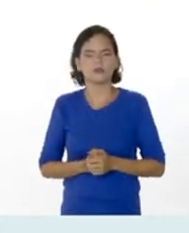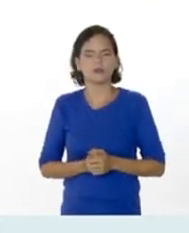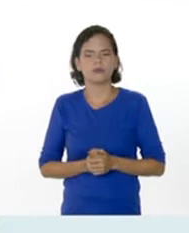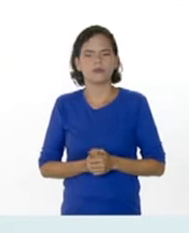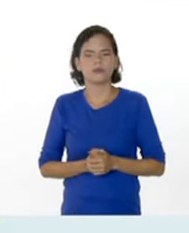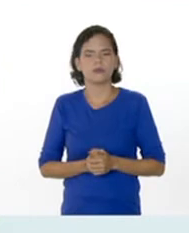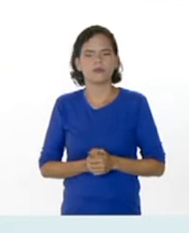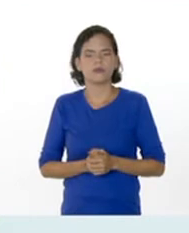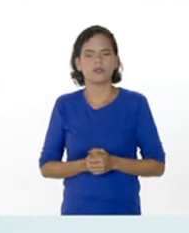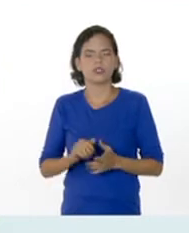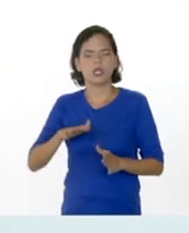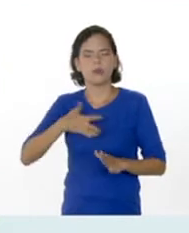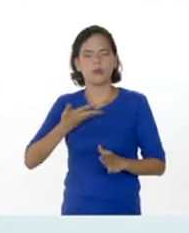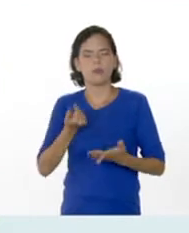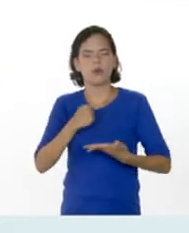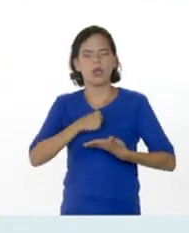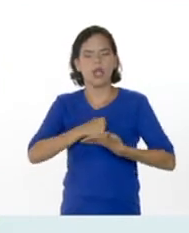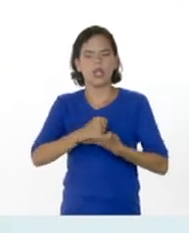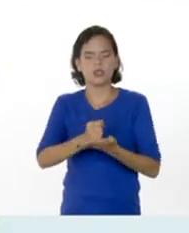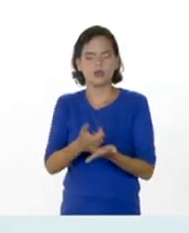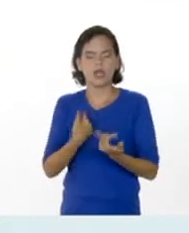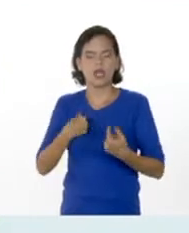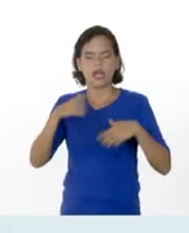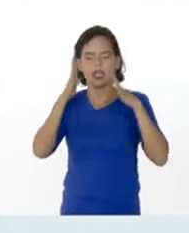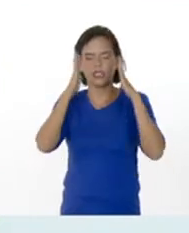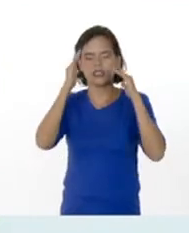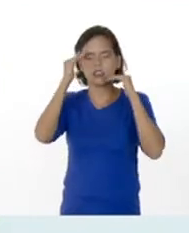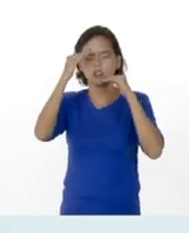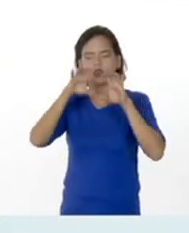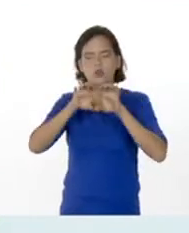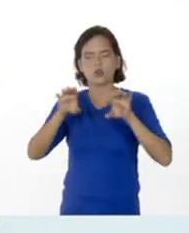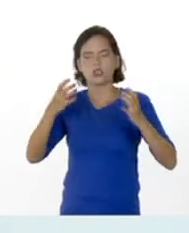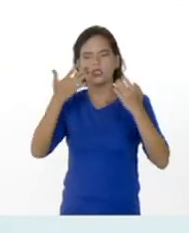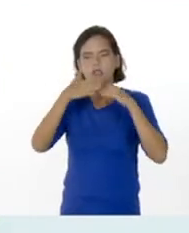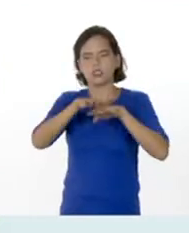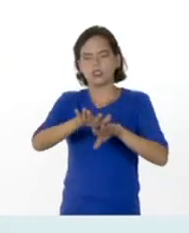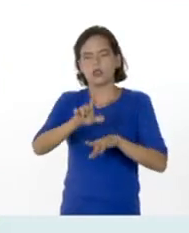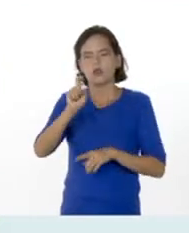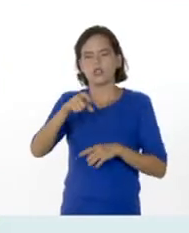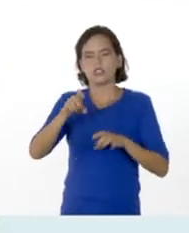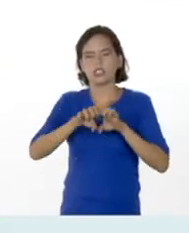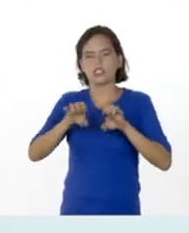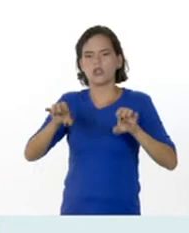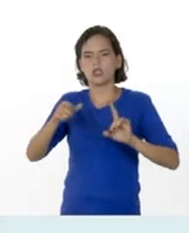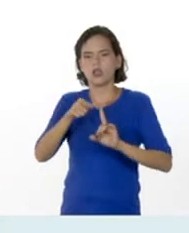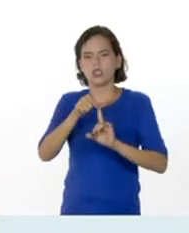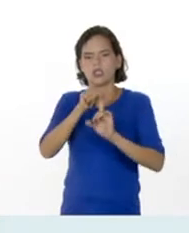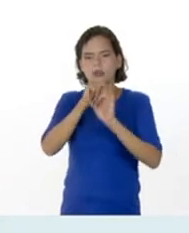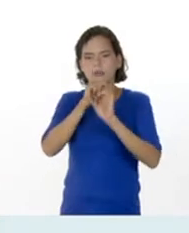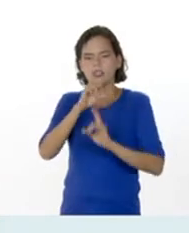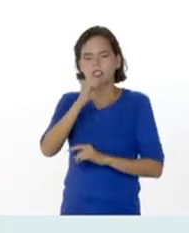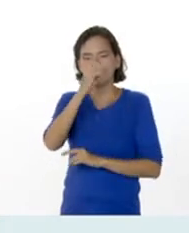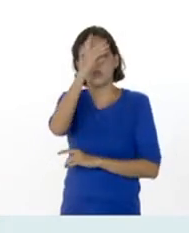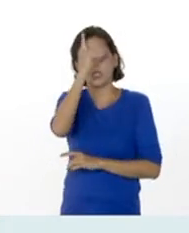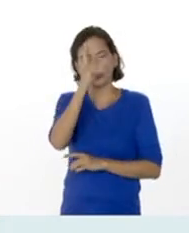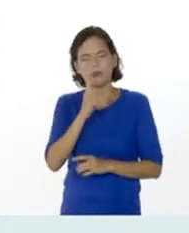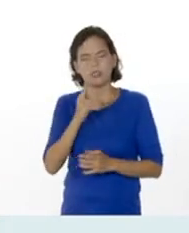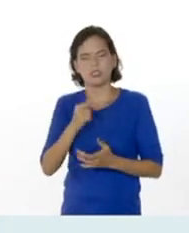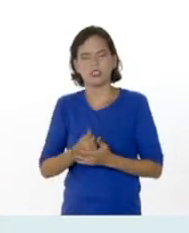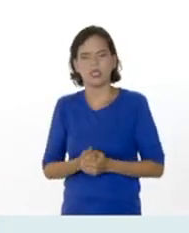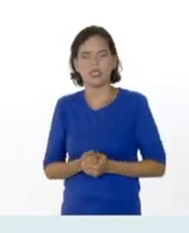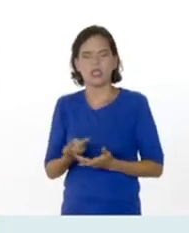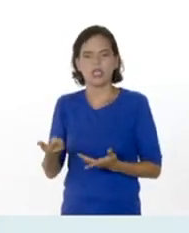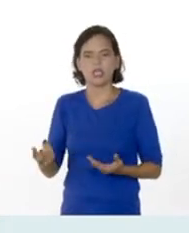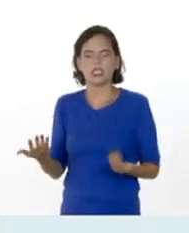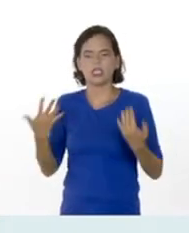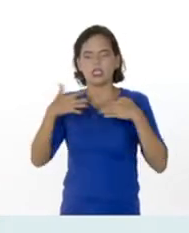curriculares que permitan garantizar la atención educativa integral de la población con necesidades educativas especiales y o con discapacidad que